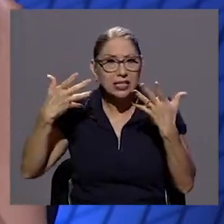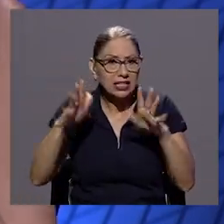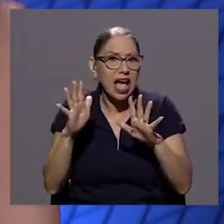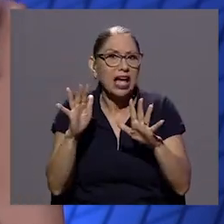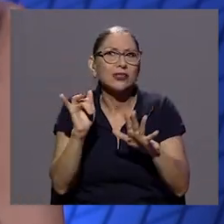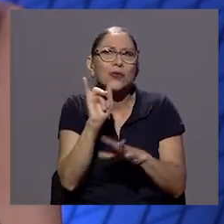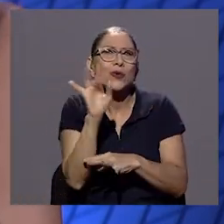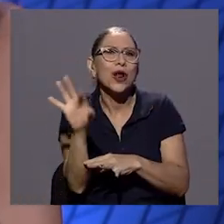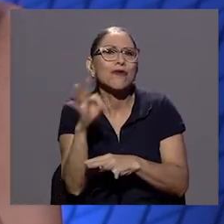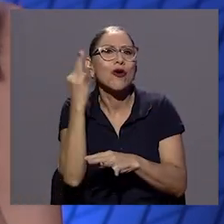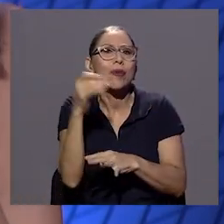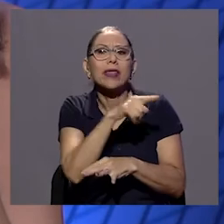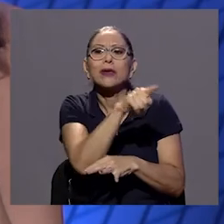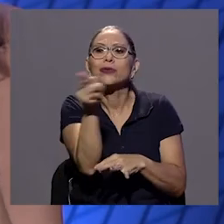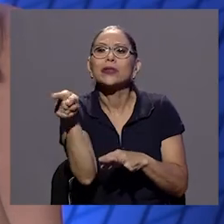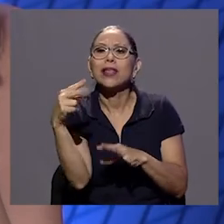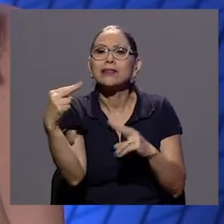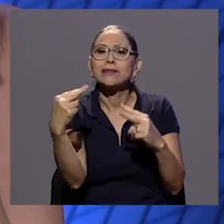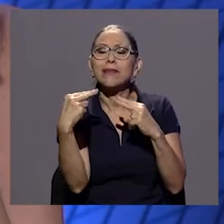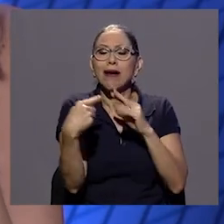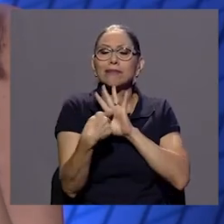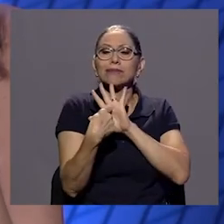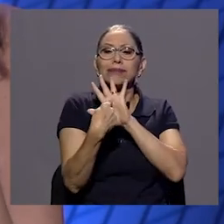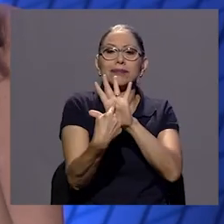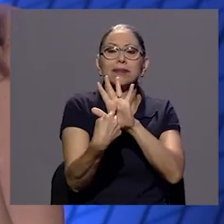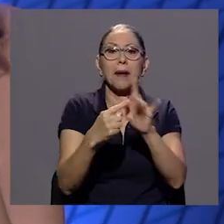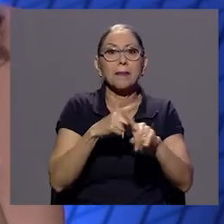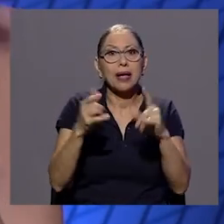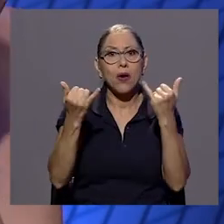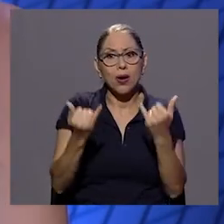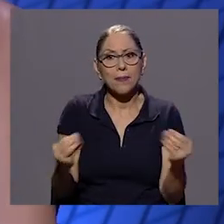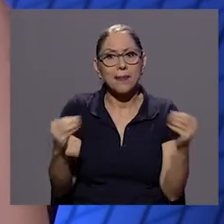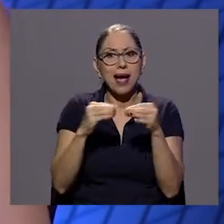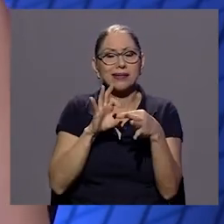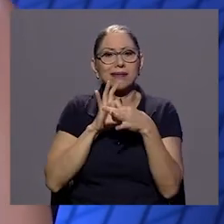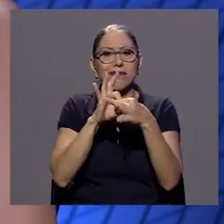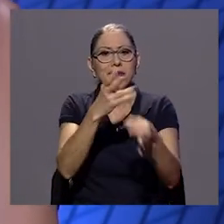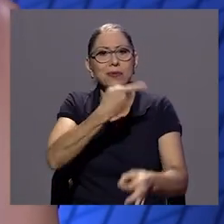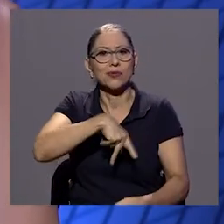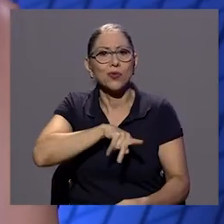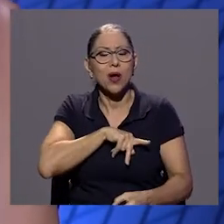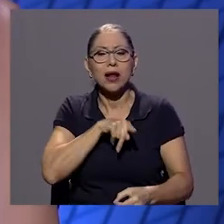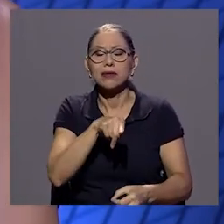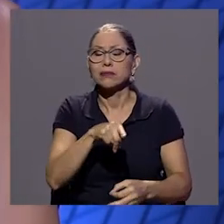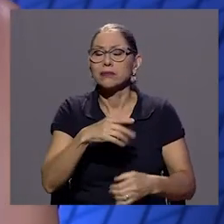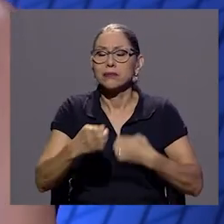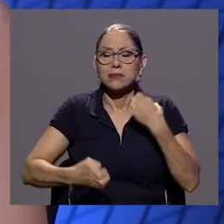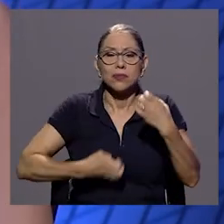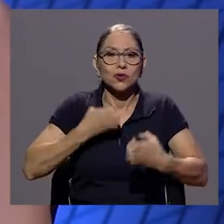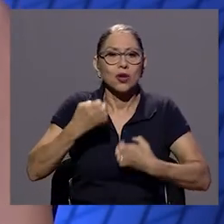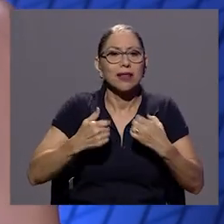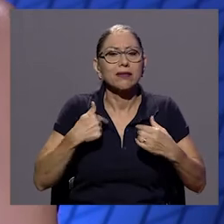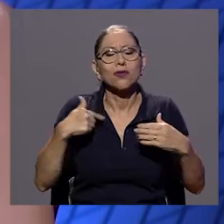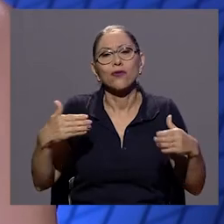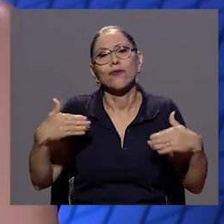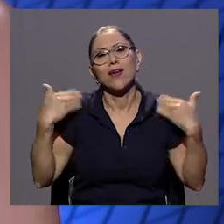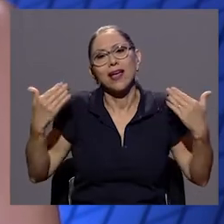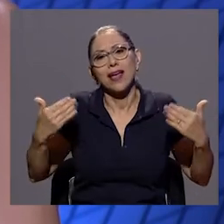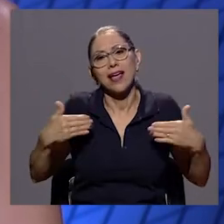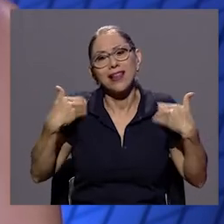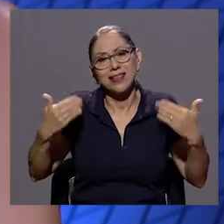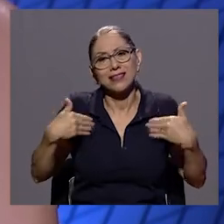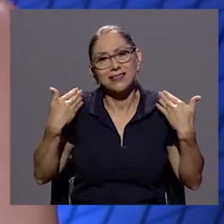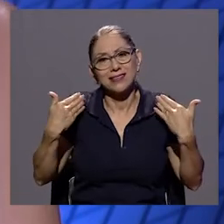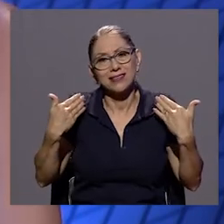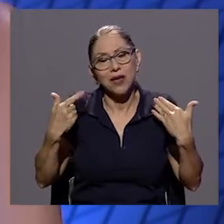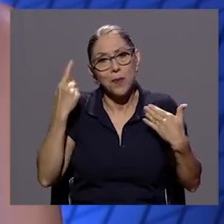pero en este sentido sí para mí era como muy emocionante y estoy realmente feliz es como con la decisión que tomé de